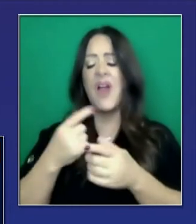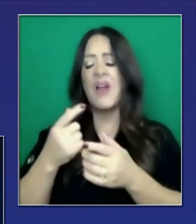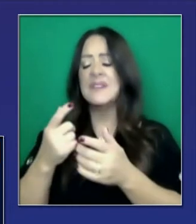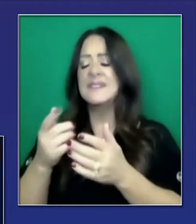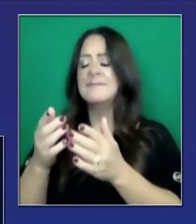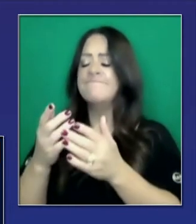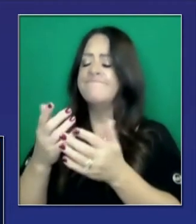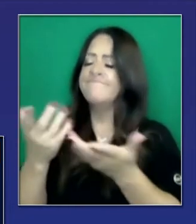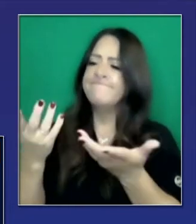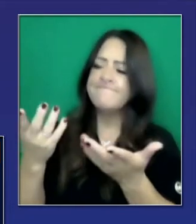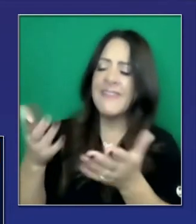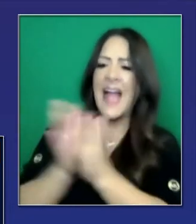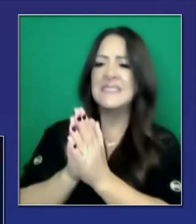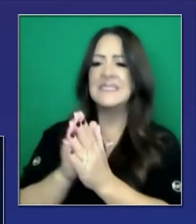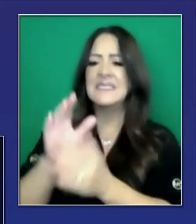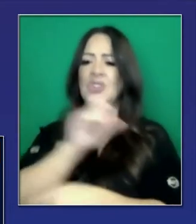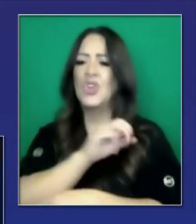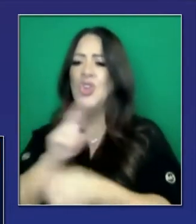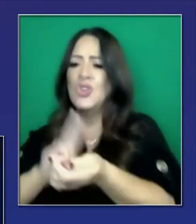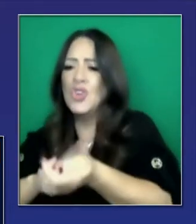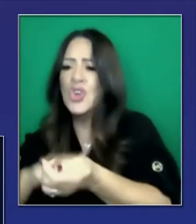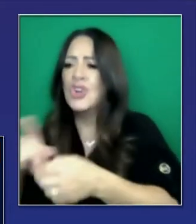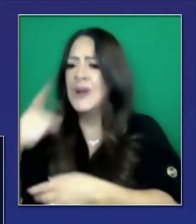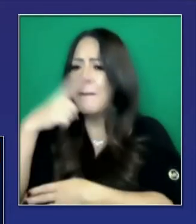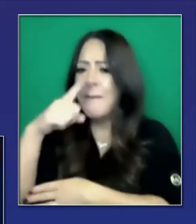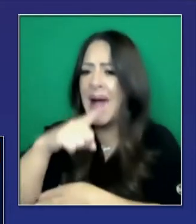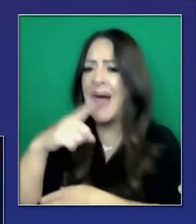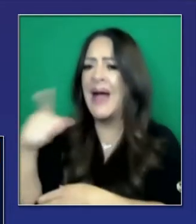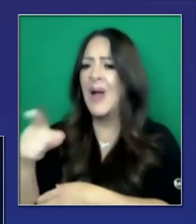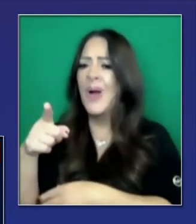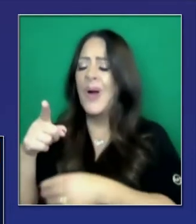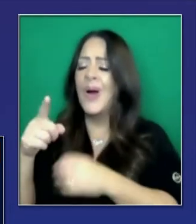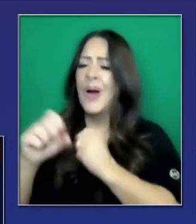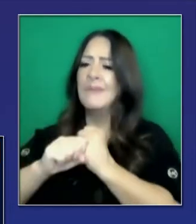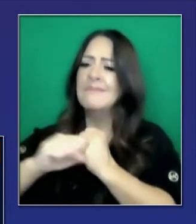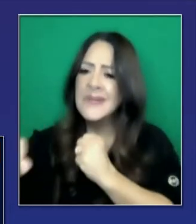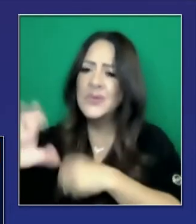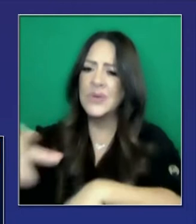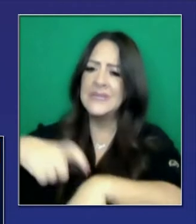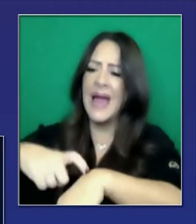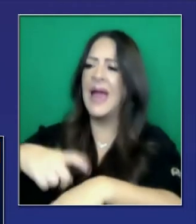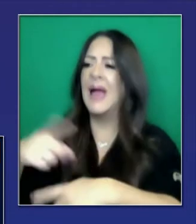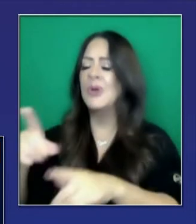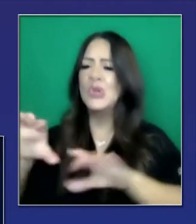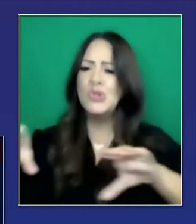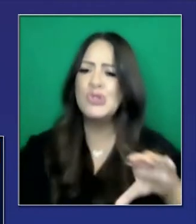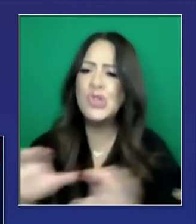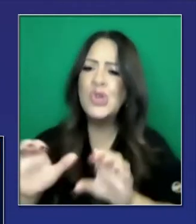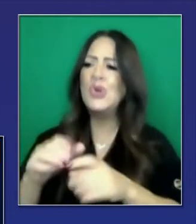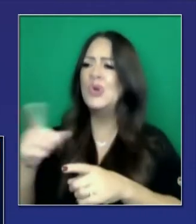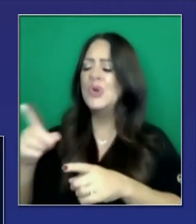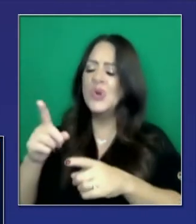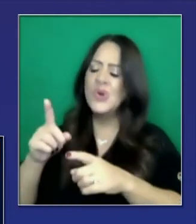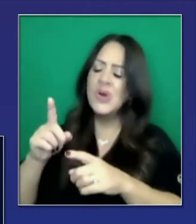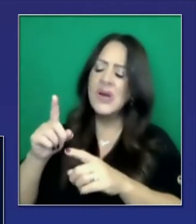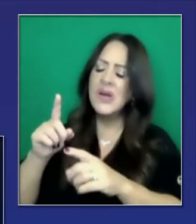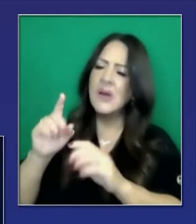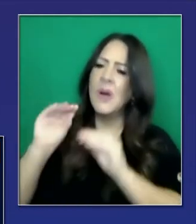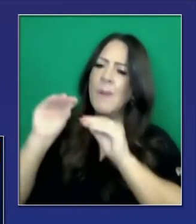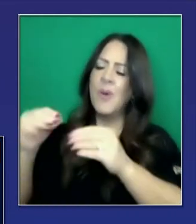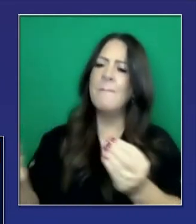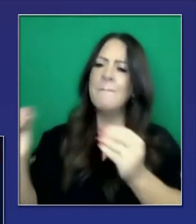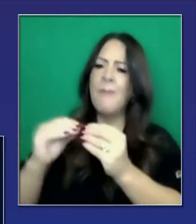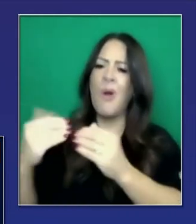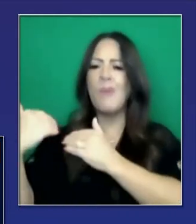más con menos y con menos apoyo. Es heroico y debe ser reconocido esta presión tan grande